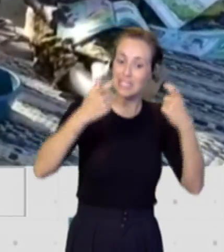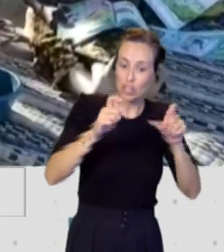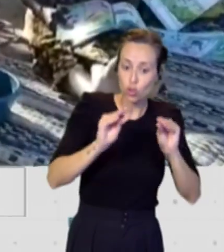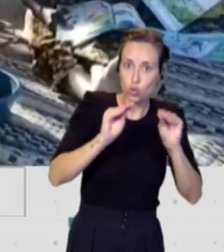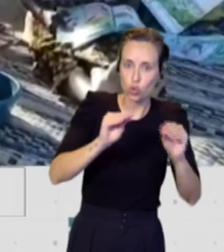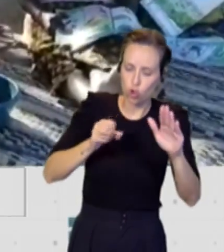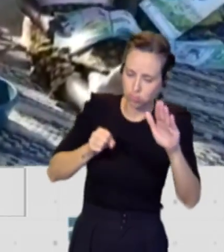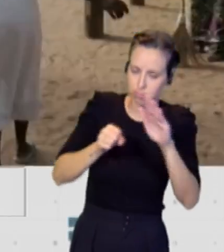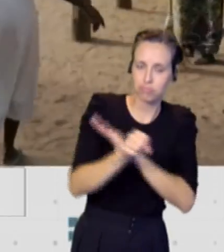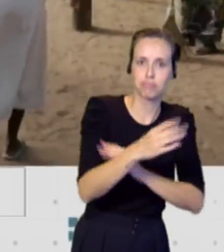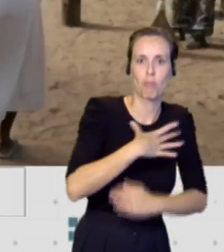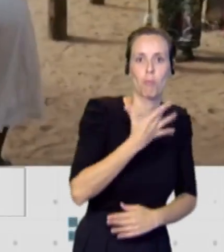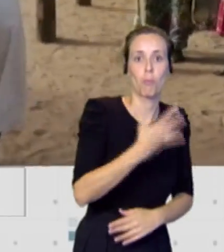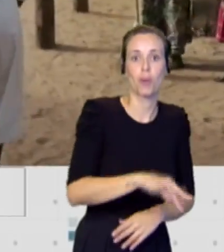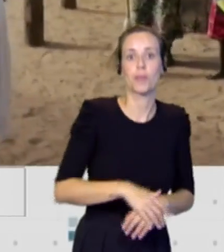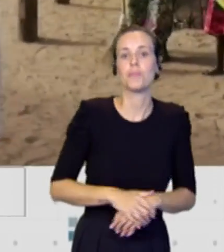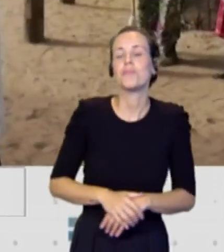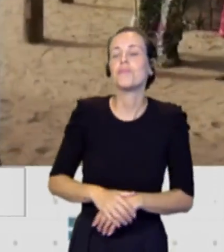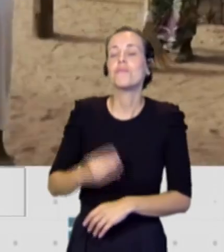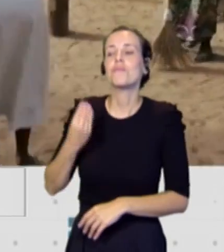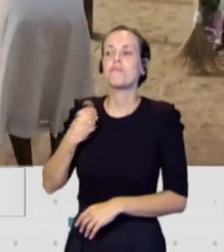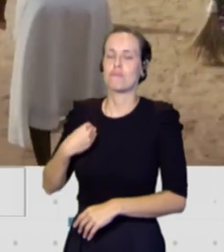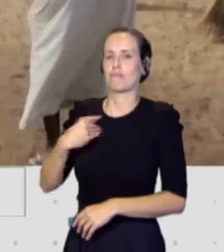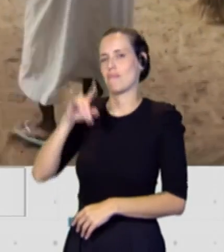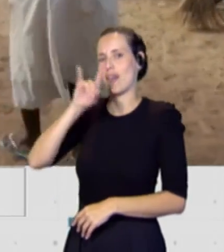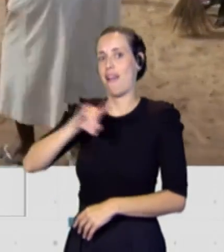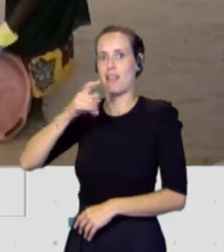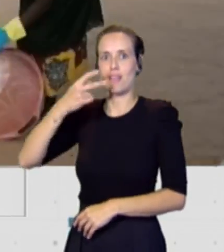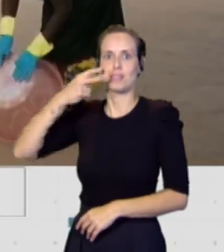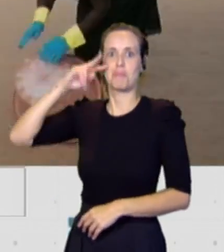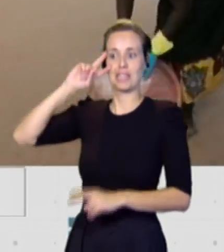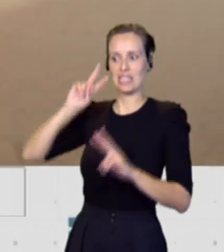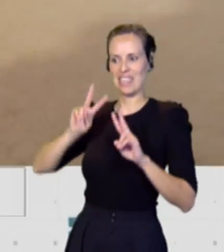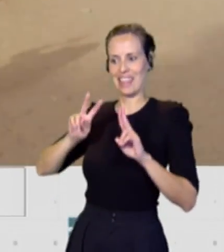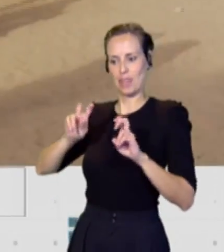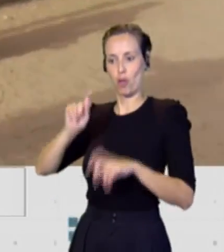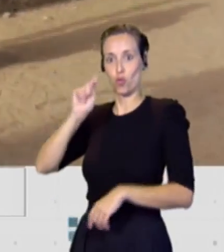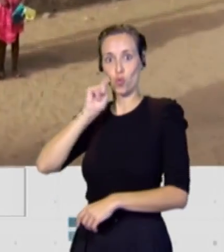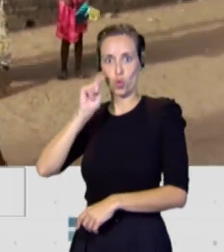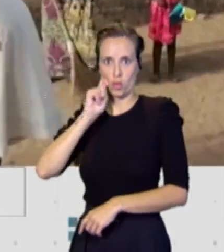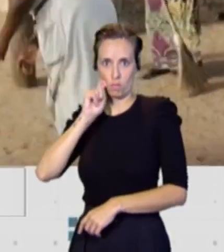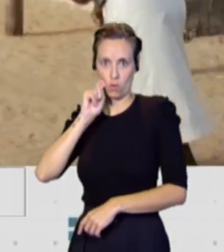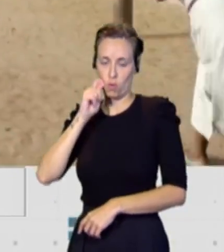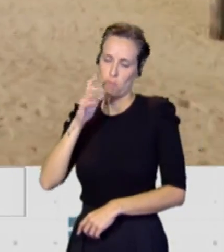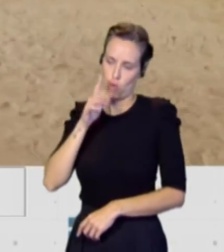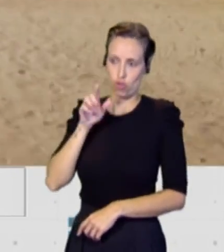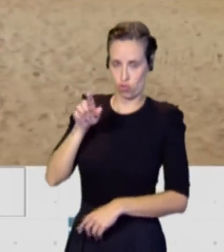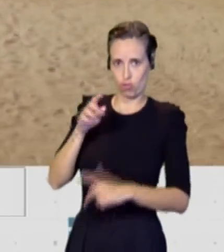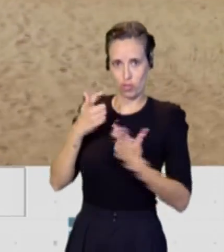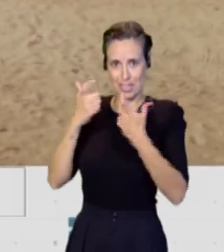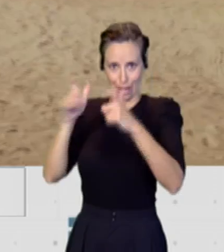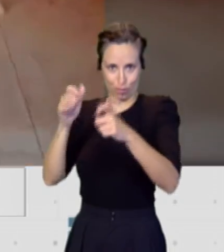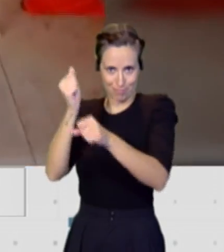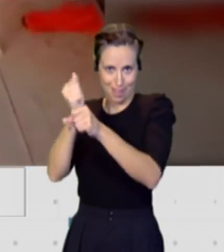Con la experiencia que tiene Canarias, sobre todo en materia turística, esa es una de los sectores en los que están trabajando,